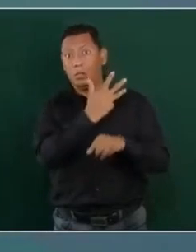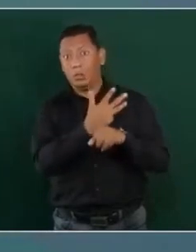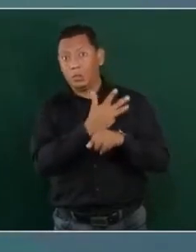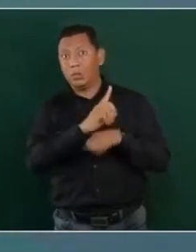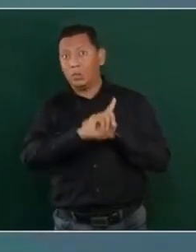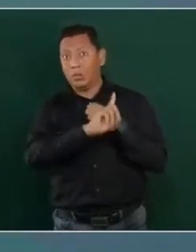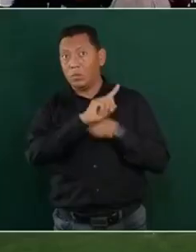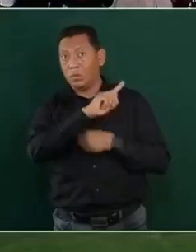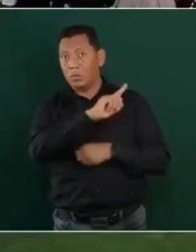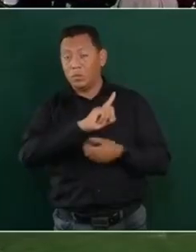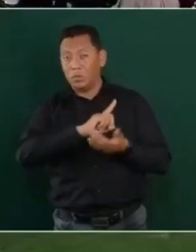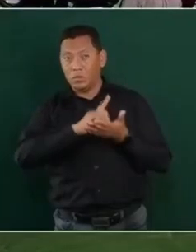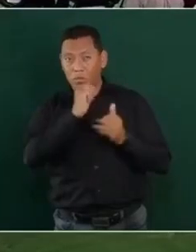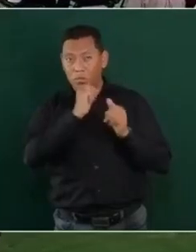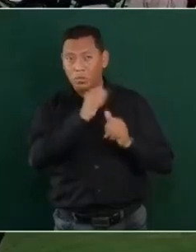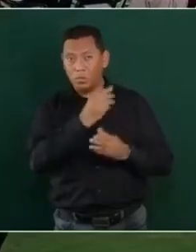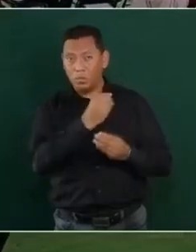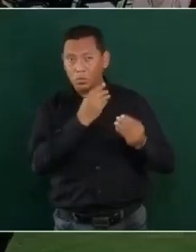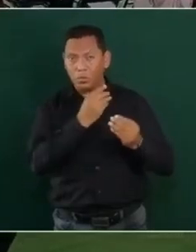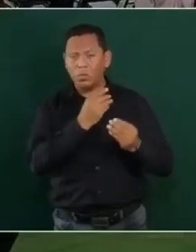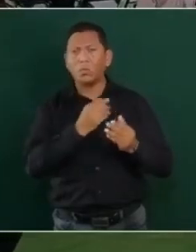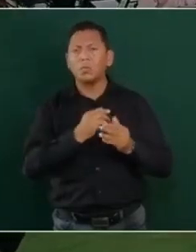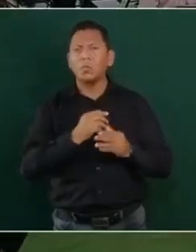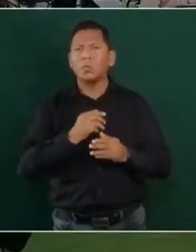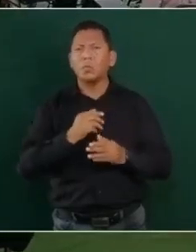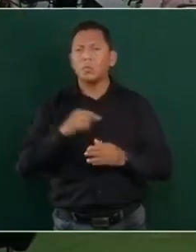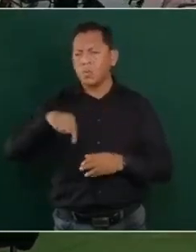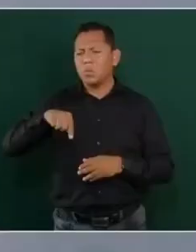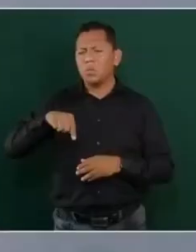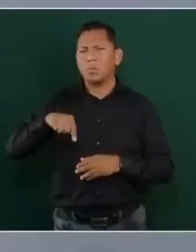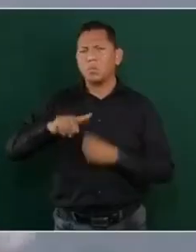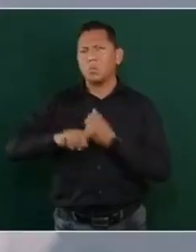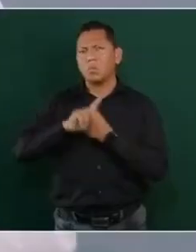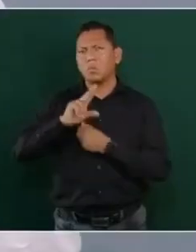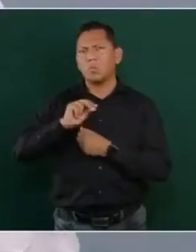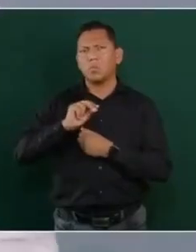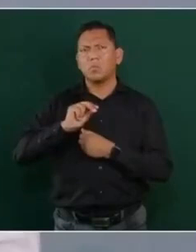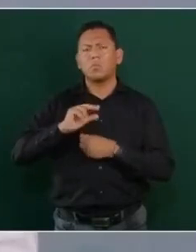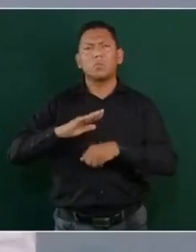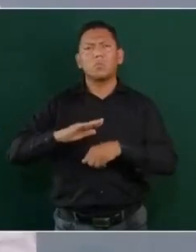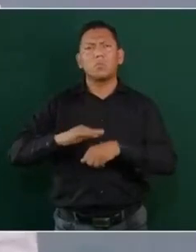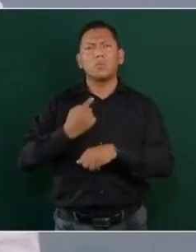¿Volvemos a lo mismo por nuestras culturas?